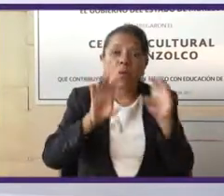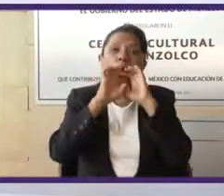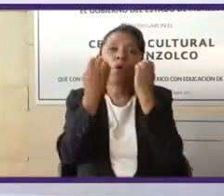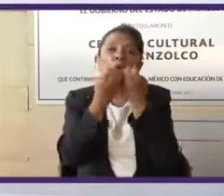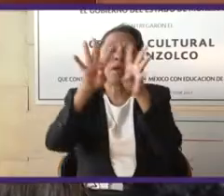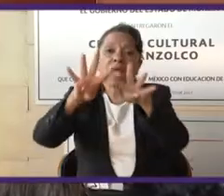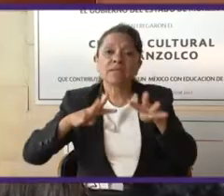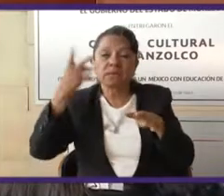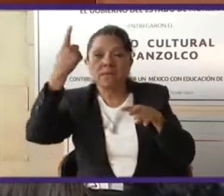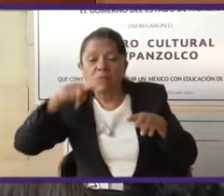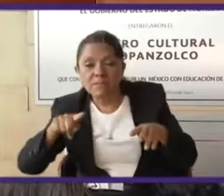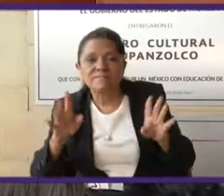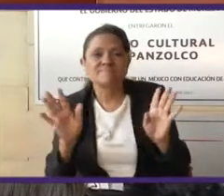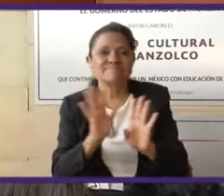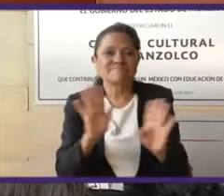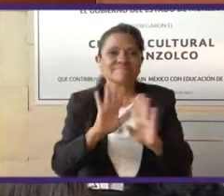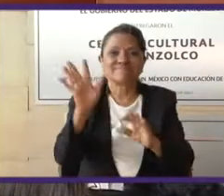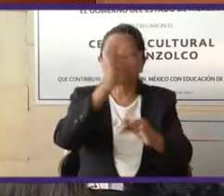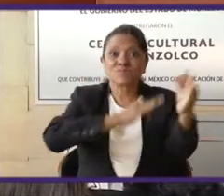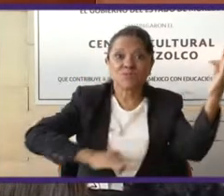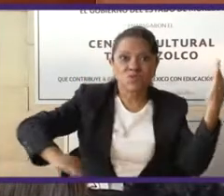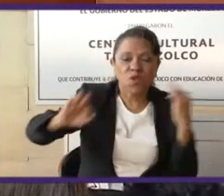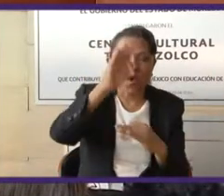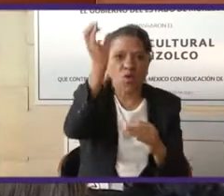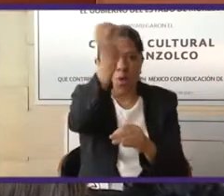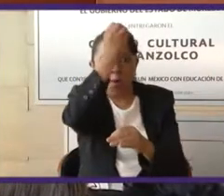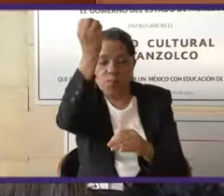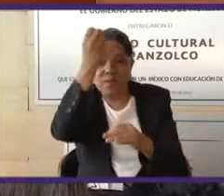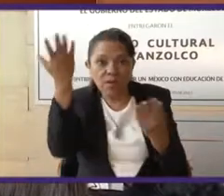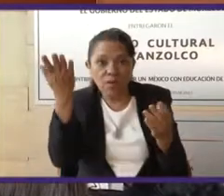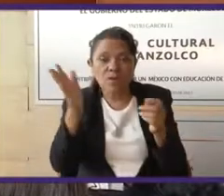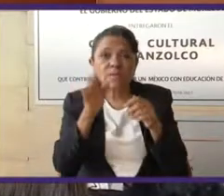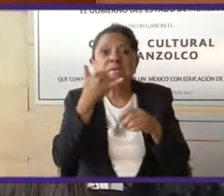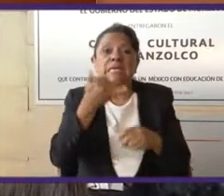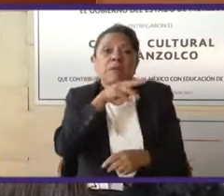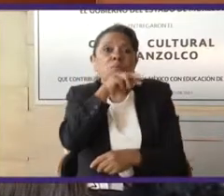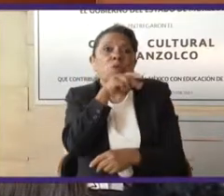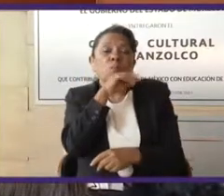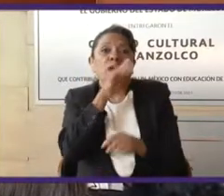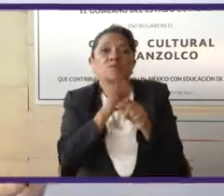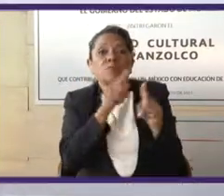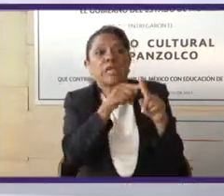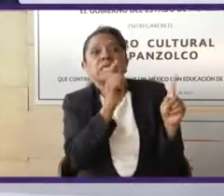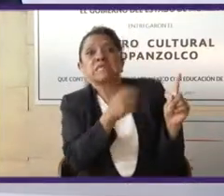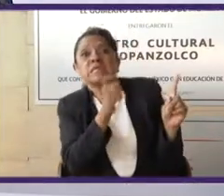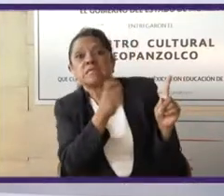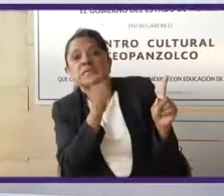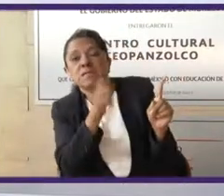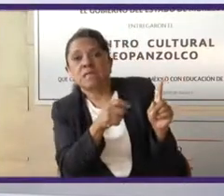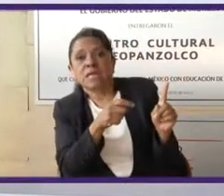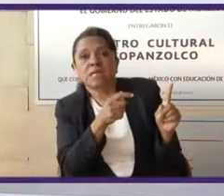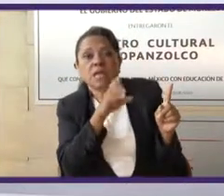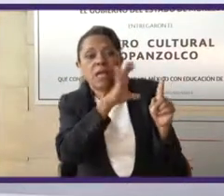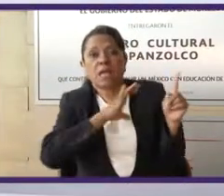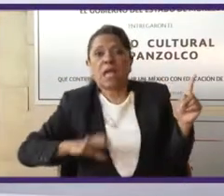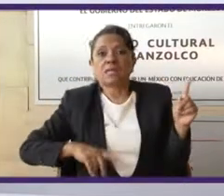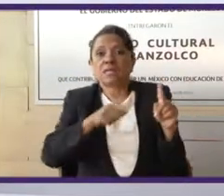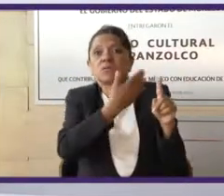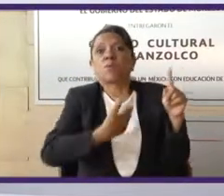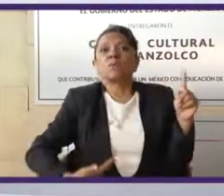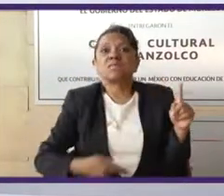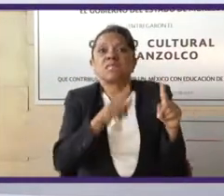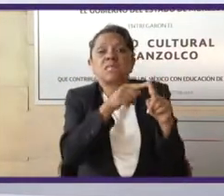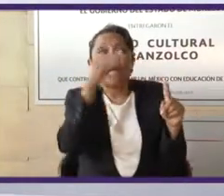ahora. Y todos estamos preocupados porque somos víctimas de la cultura presidencialista. ¿Y quién va a ser el candidato a presidente?